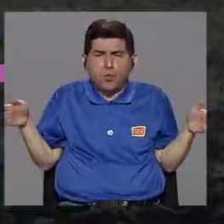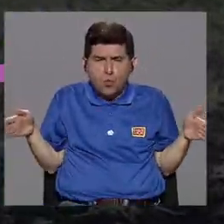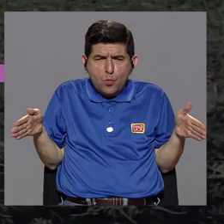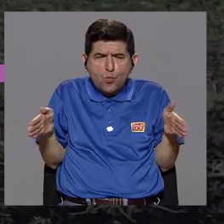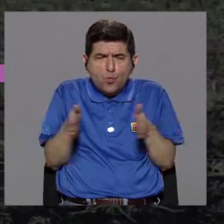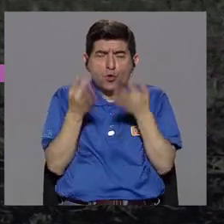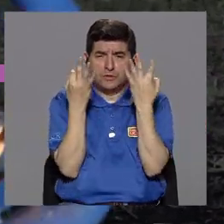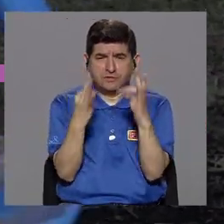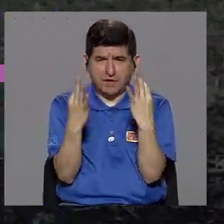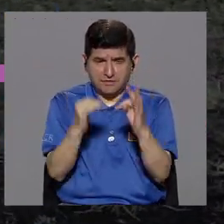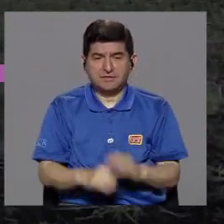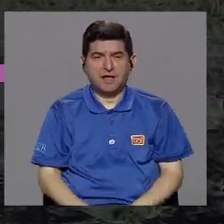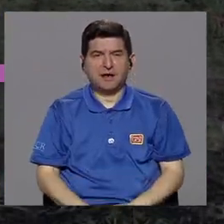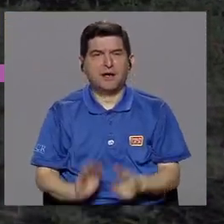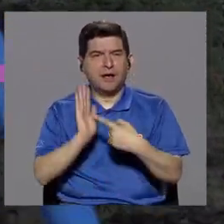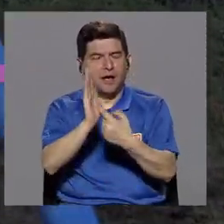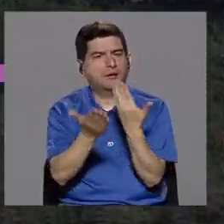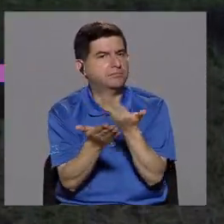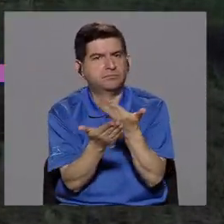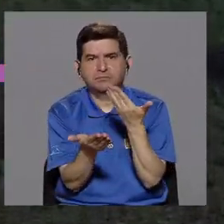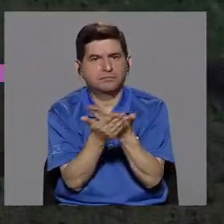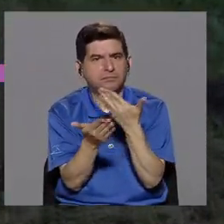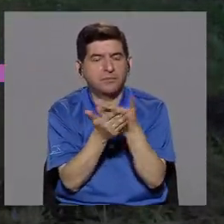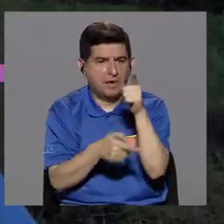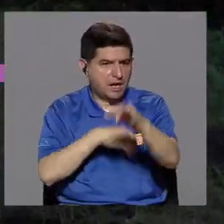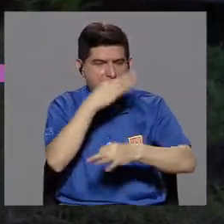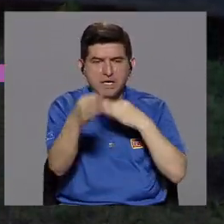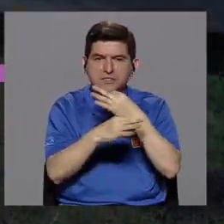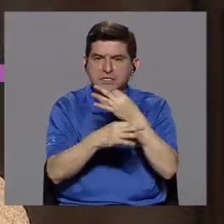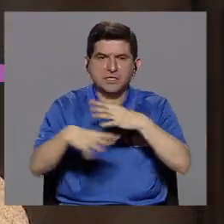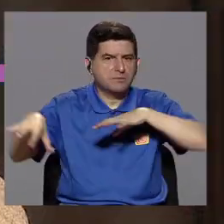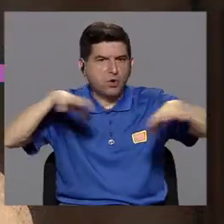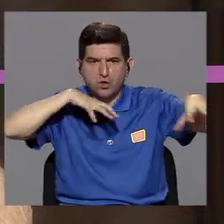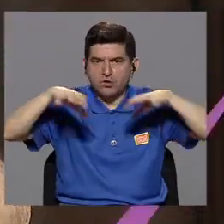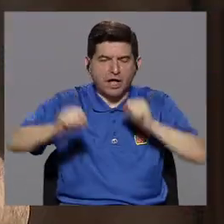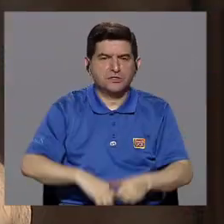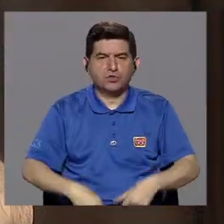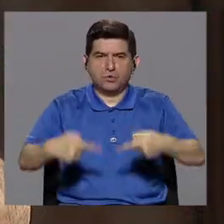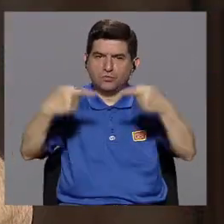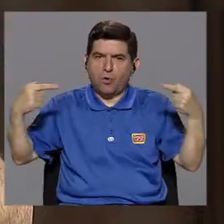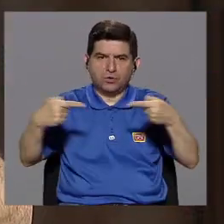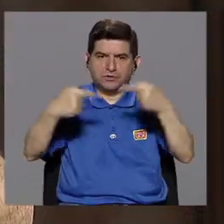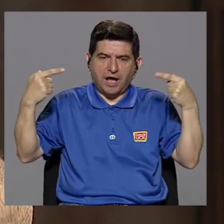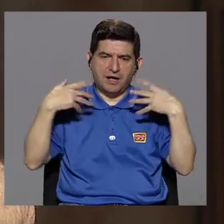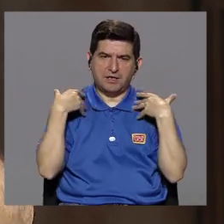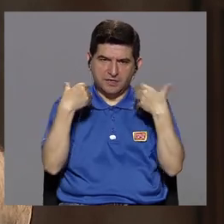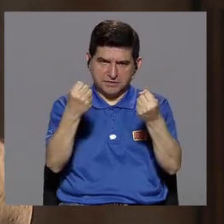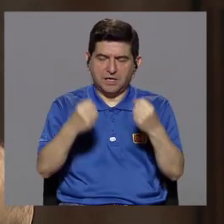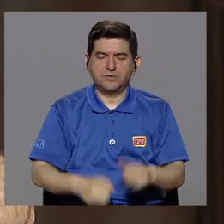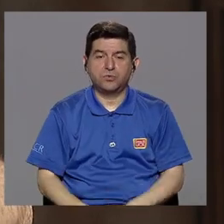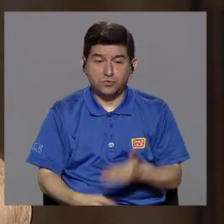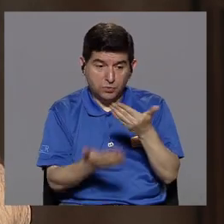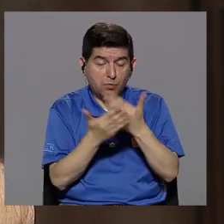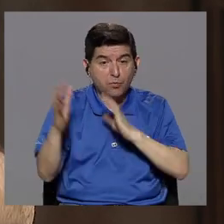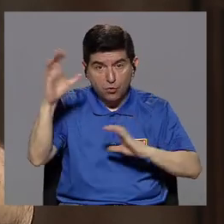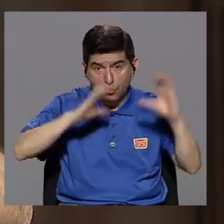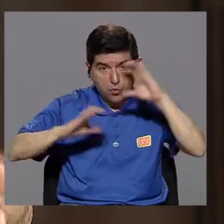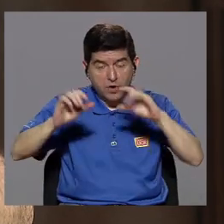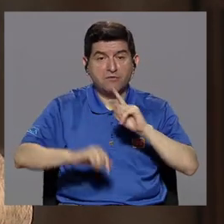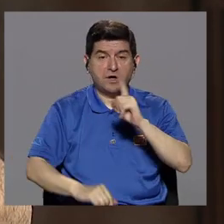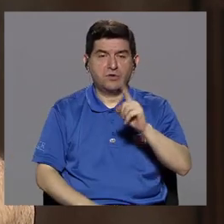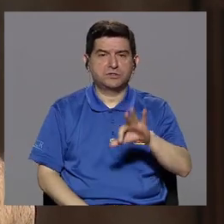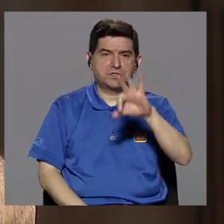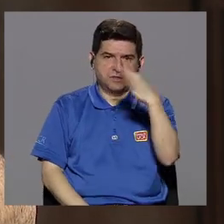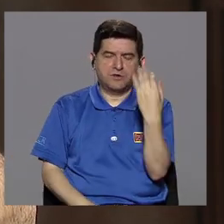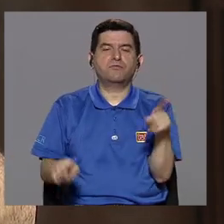más peso. Entonces, presentamos la evidencia de cómo ese tipo de acciones son contraproducentes para la salud. Bien, base en la evidencia científica, lo decimos